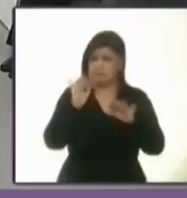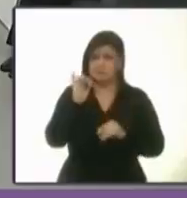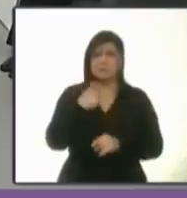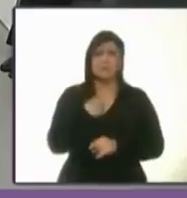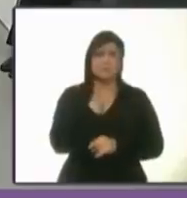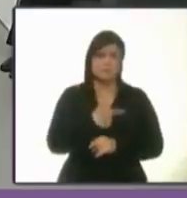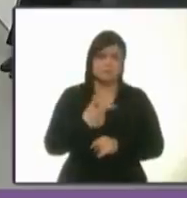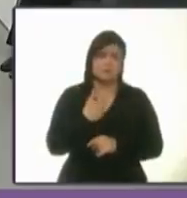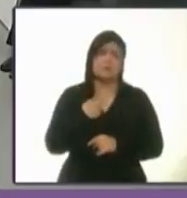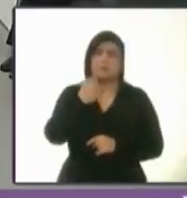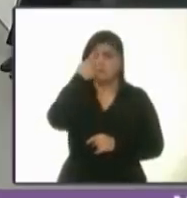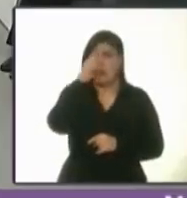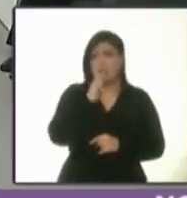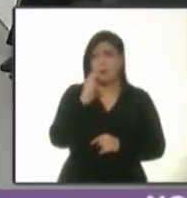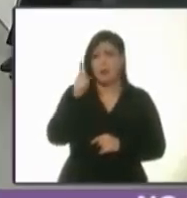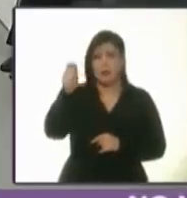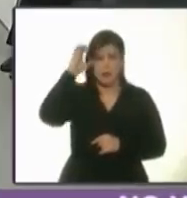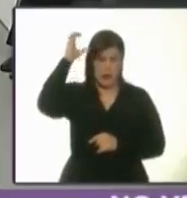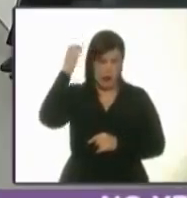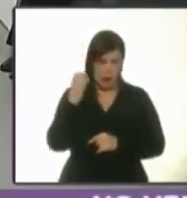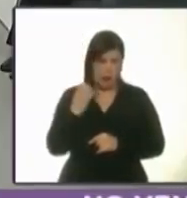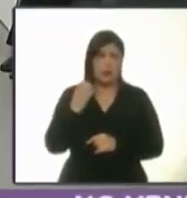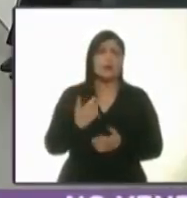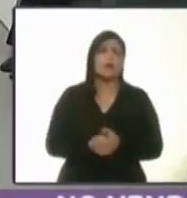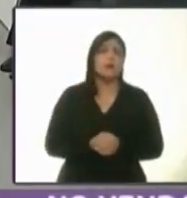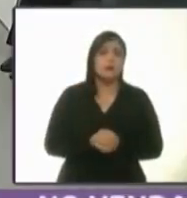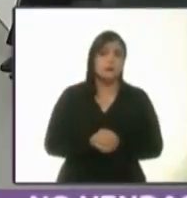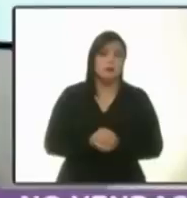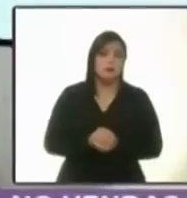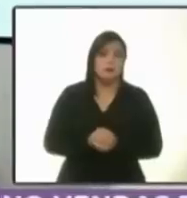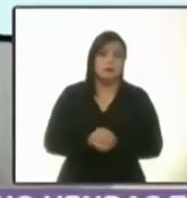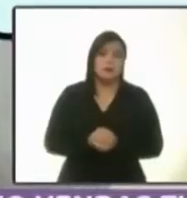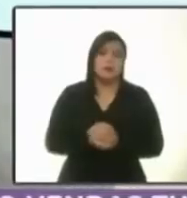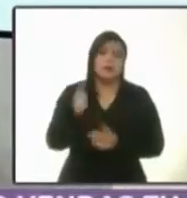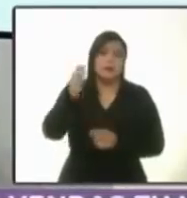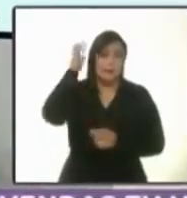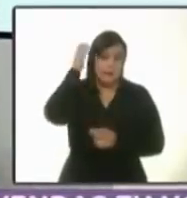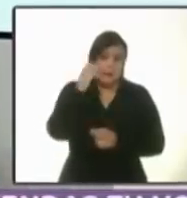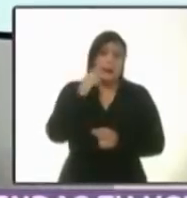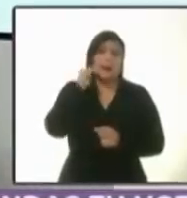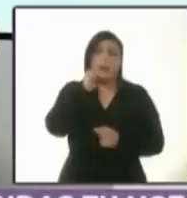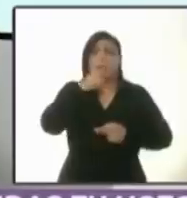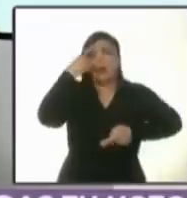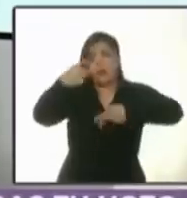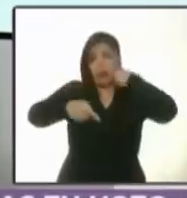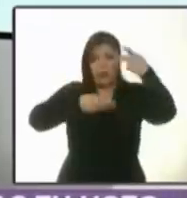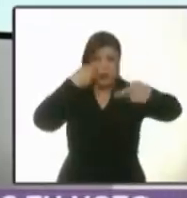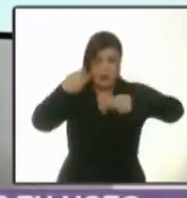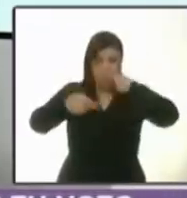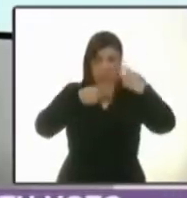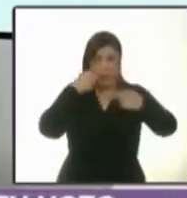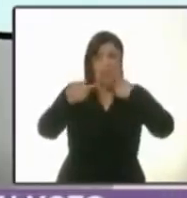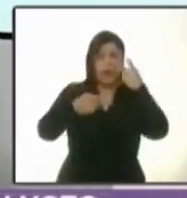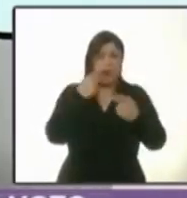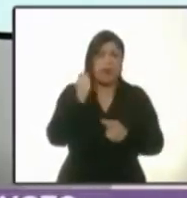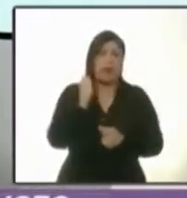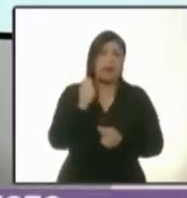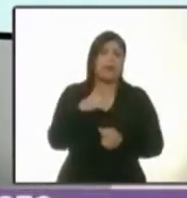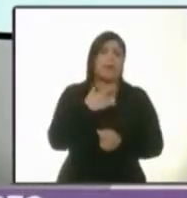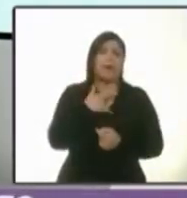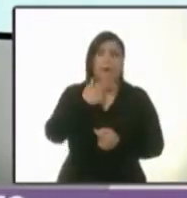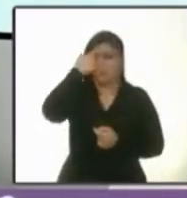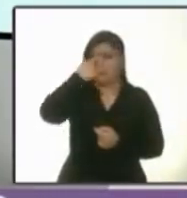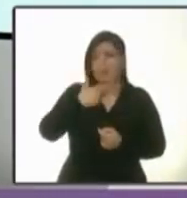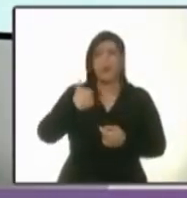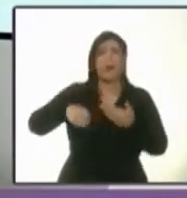a Claudia Sheinbaum, que se la pasa comentando permanentemente y tratando de hacerme